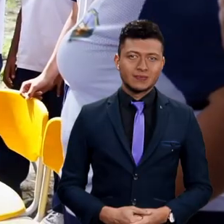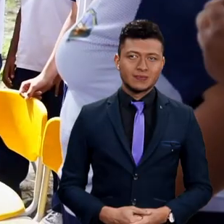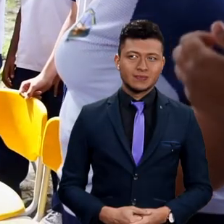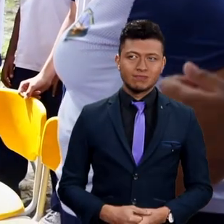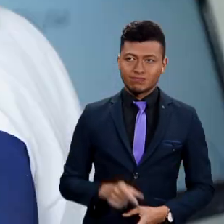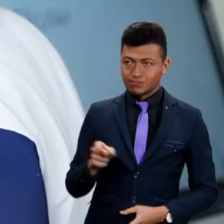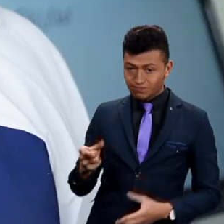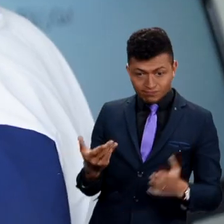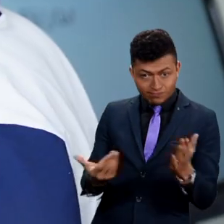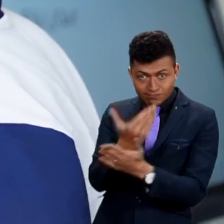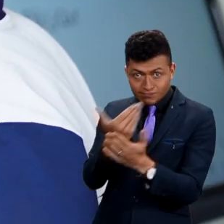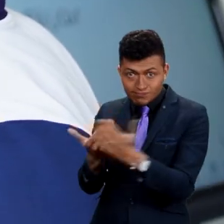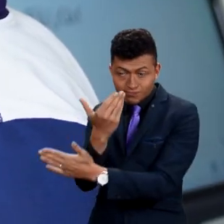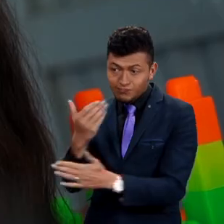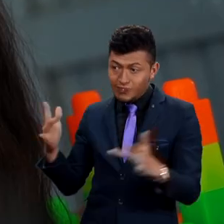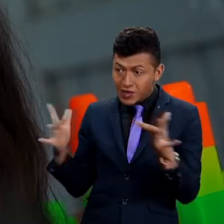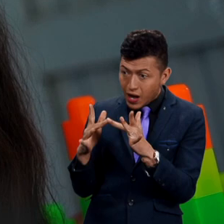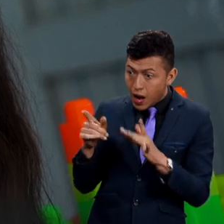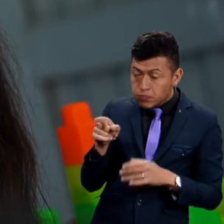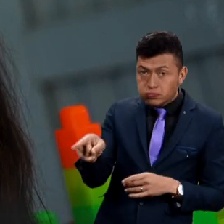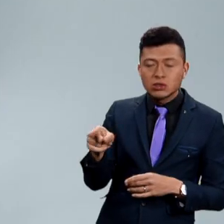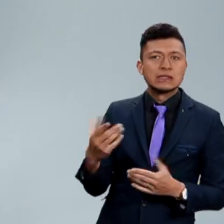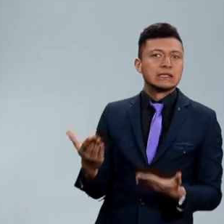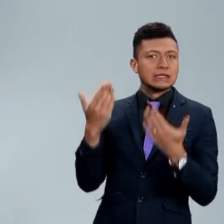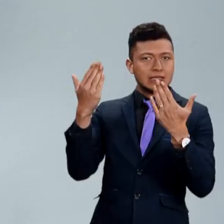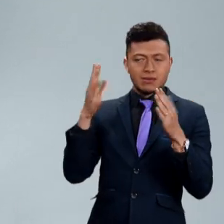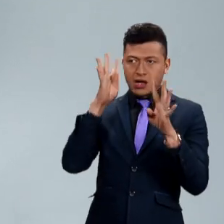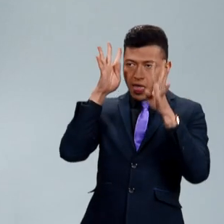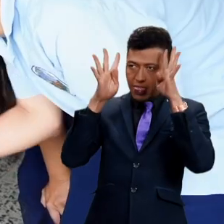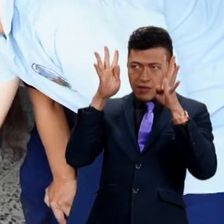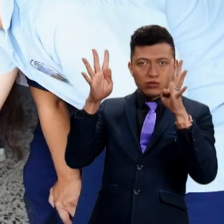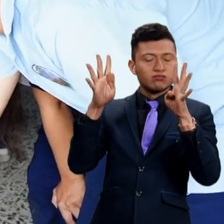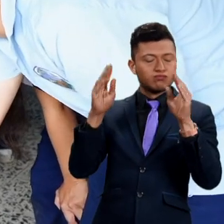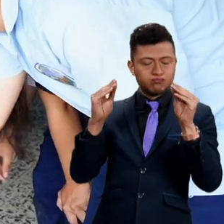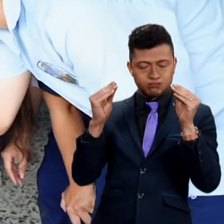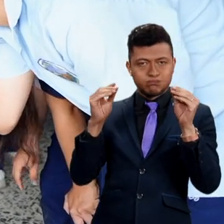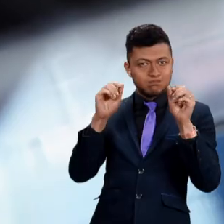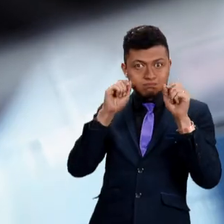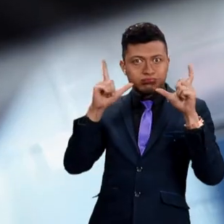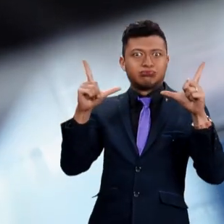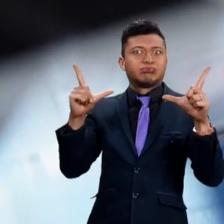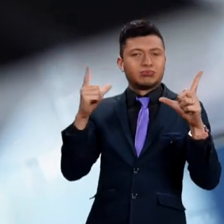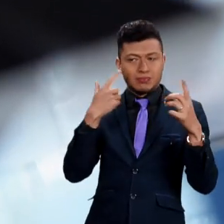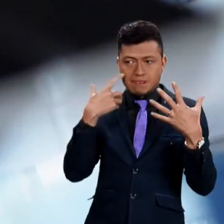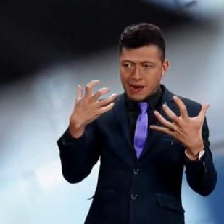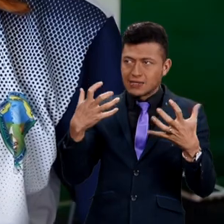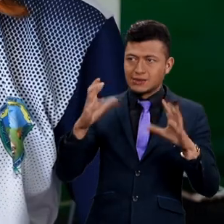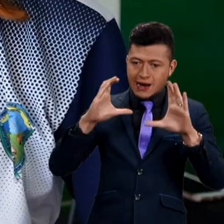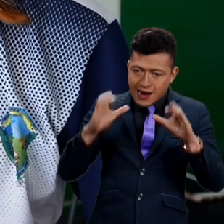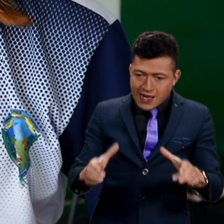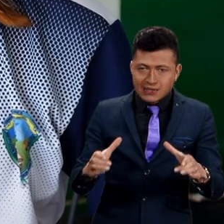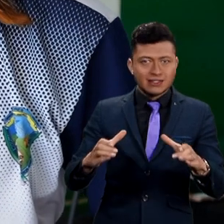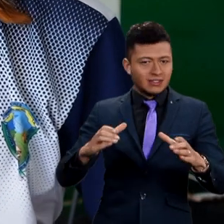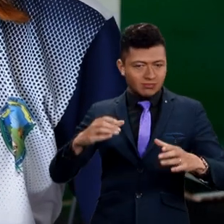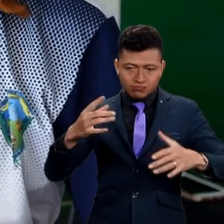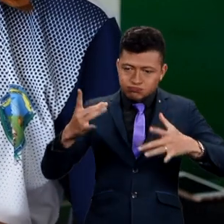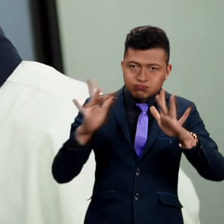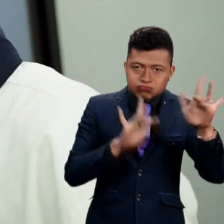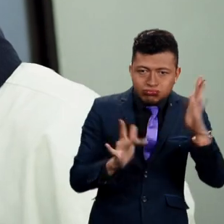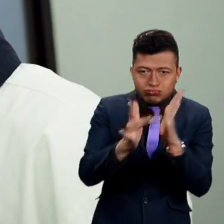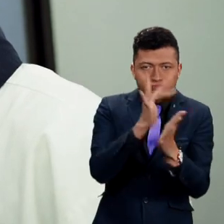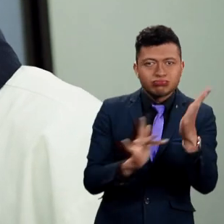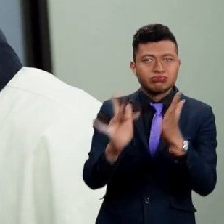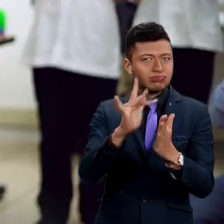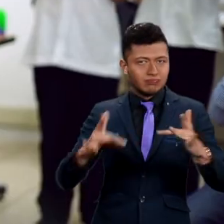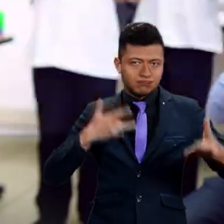Un laboratorio de innovación es y nos sirve para despertar nuestro sentido creativo, para tener unas clases diferentes, interactivas y más